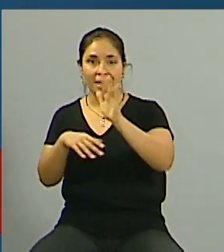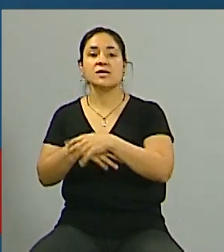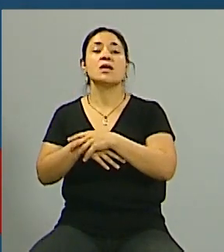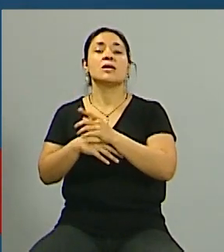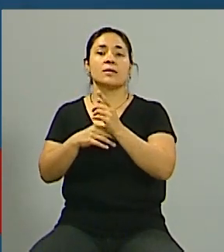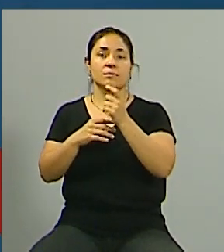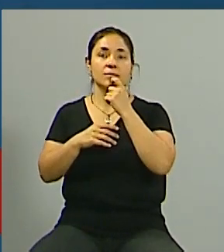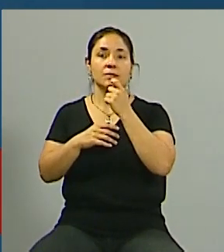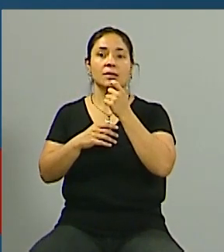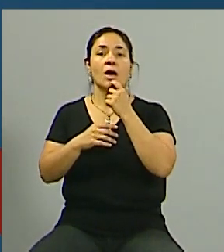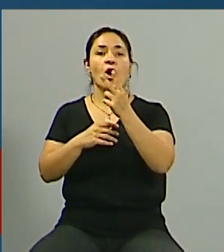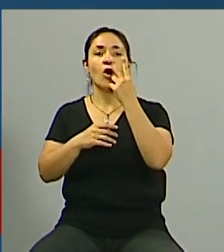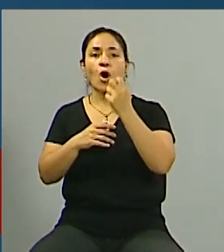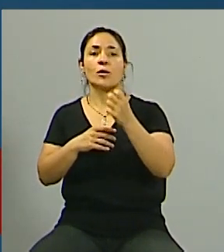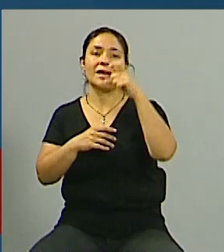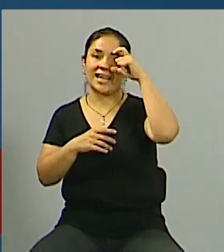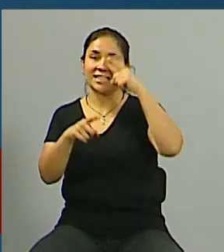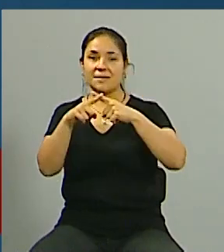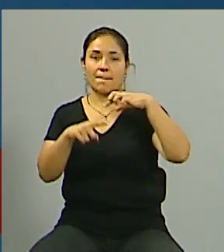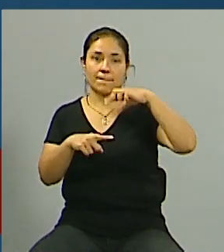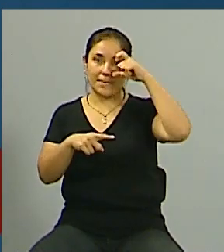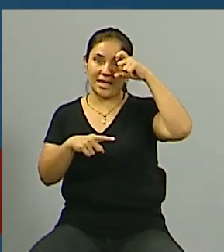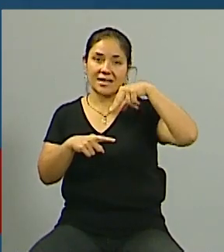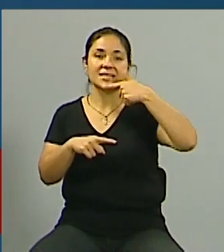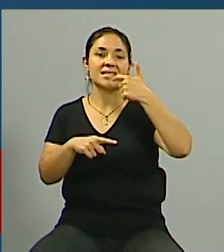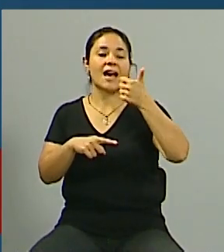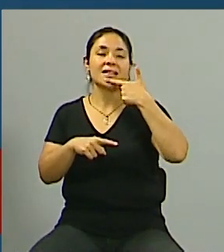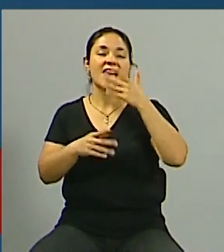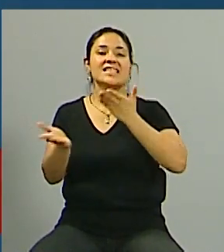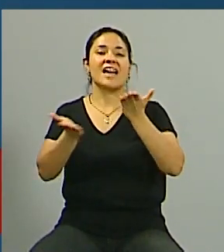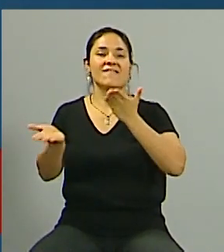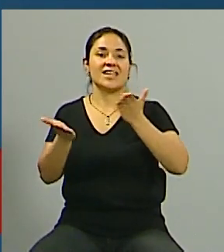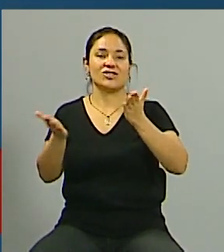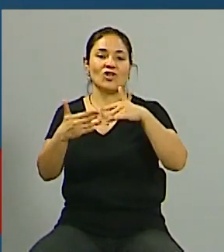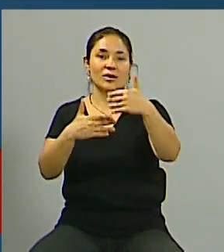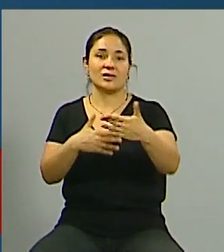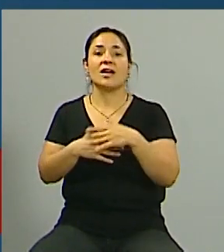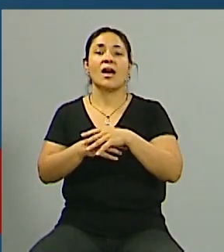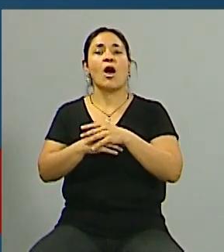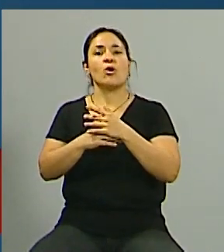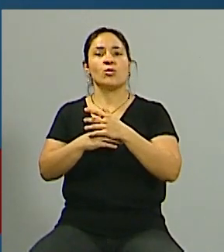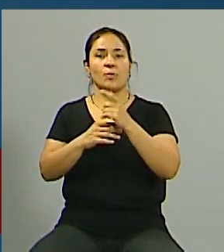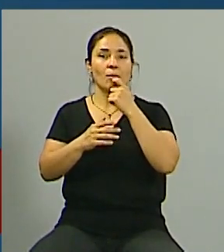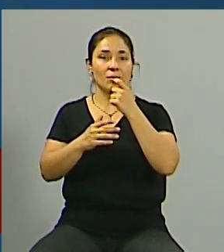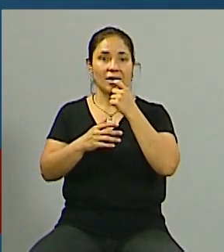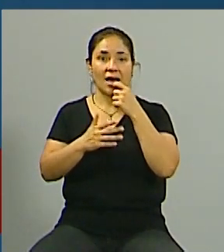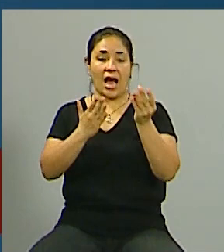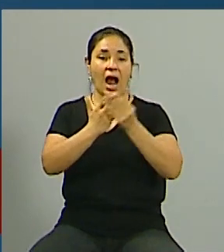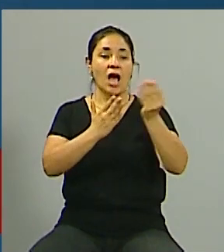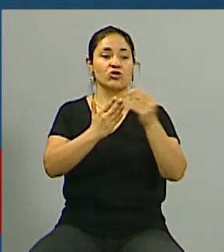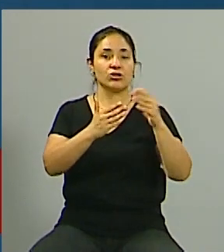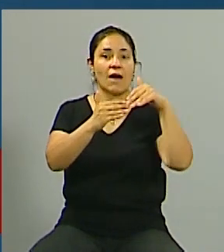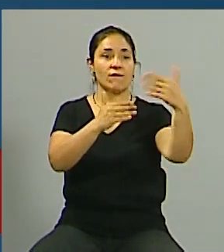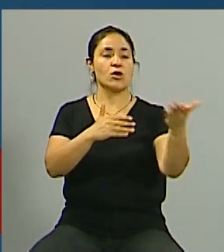es el cobro de las expensas que generalmente no se hace una distinción o una discriminación entre lo que son los gastos extraordinarios